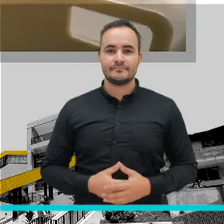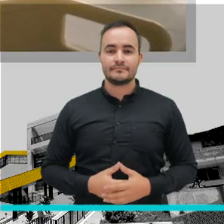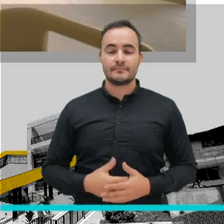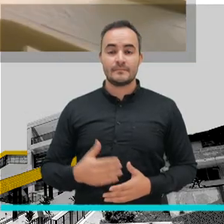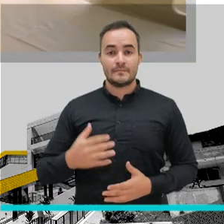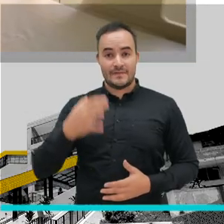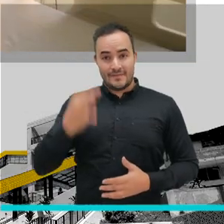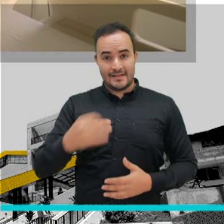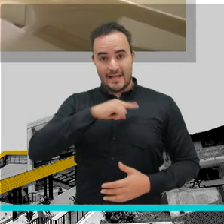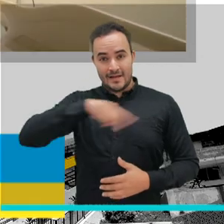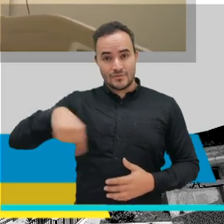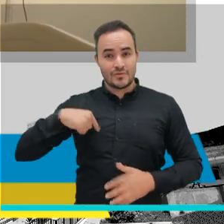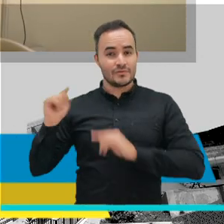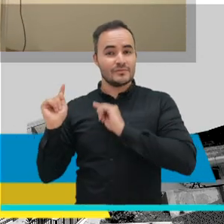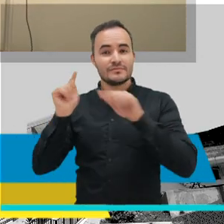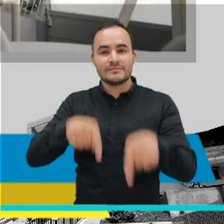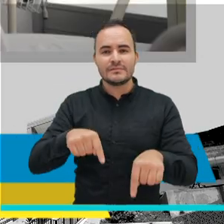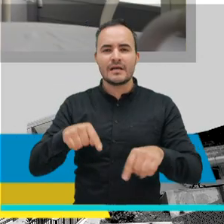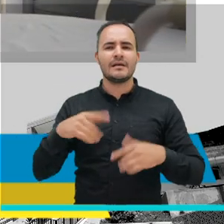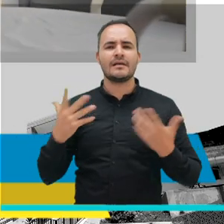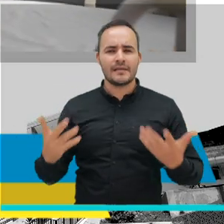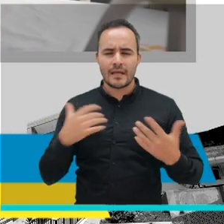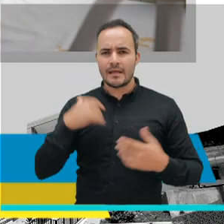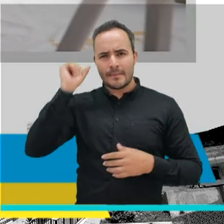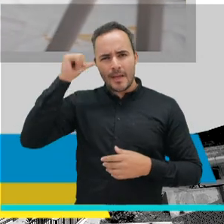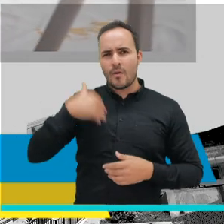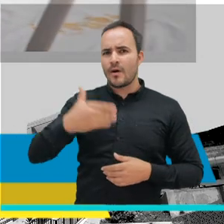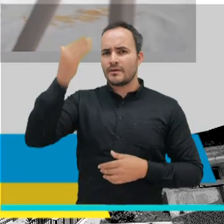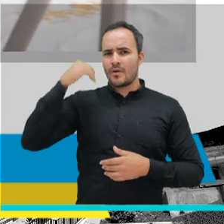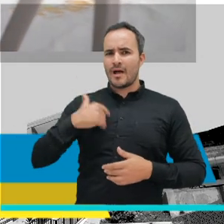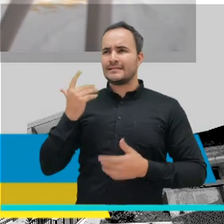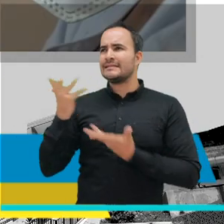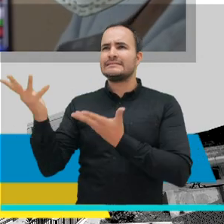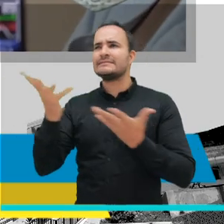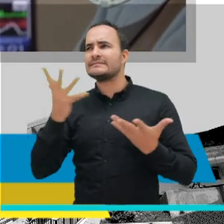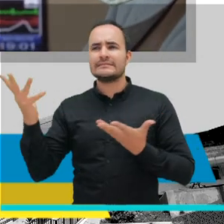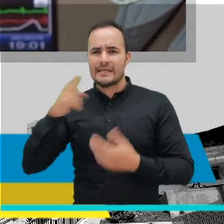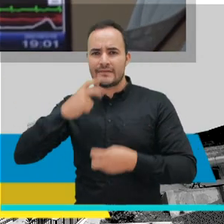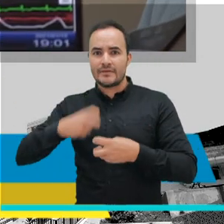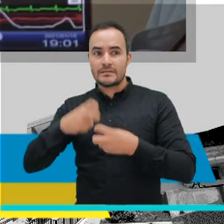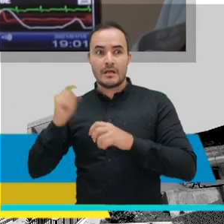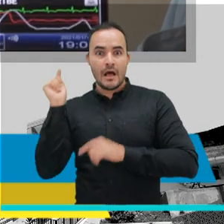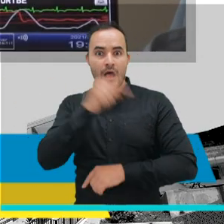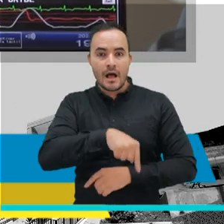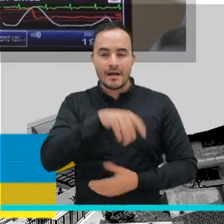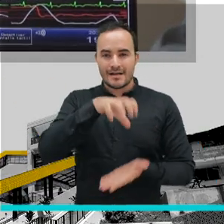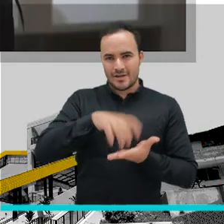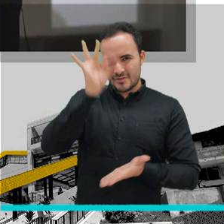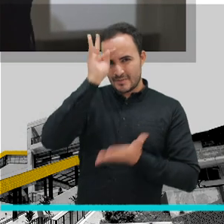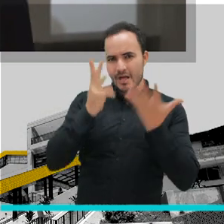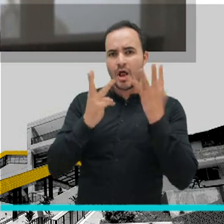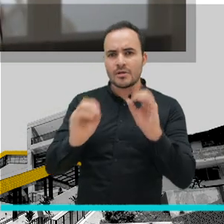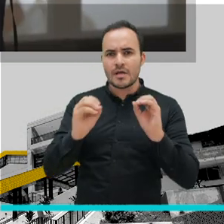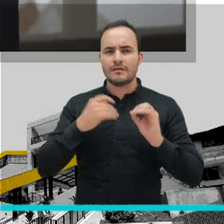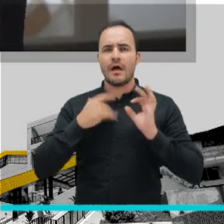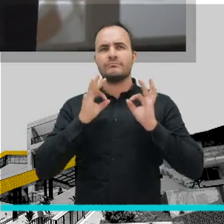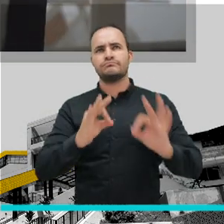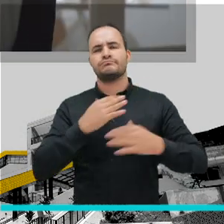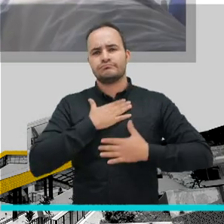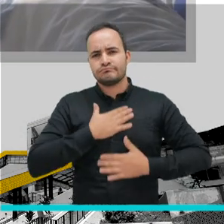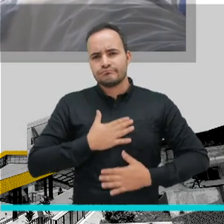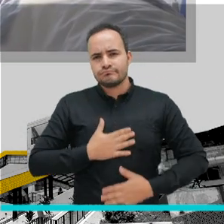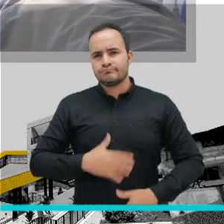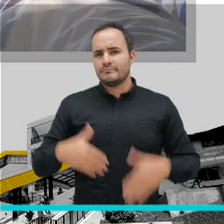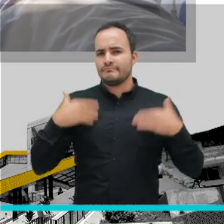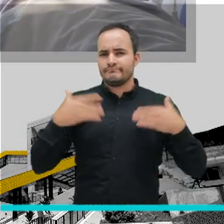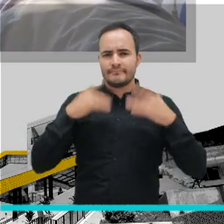Nosotros aquí llegamos también con la cuestión del COVID a esta institución y nos parece que el hecho de que